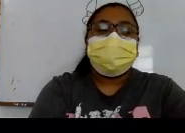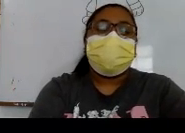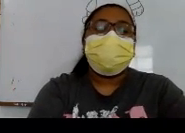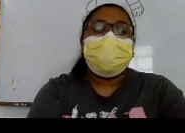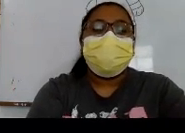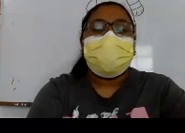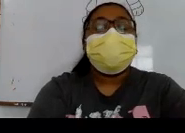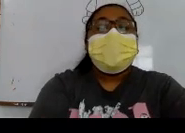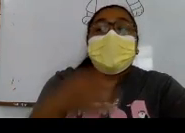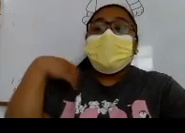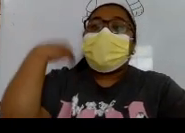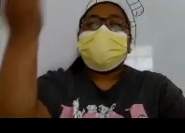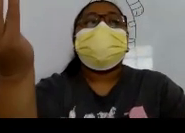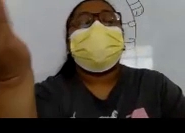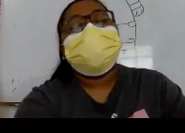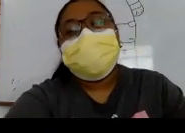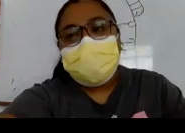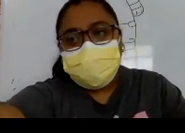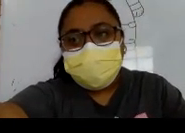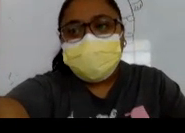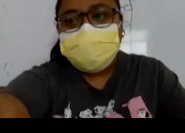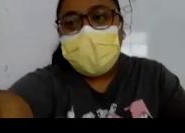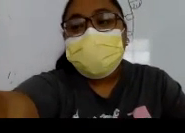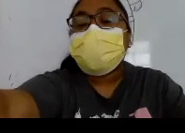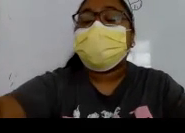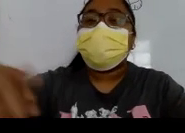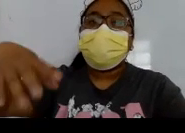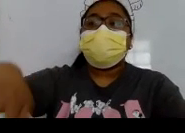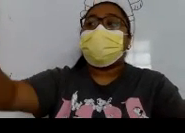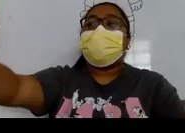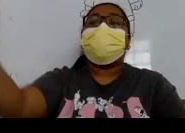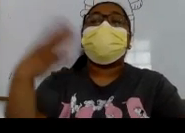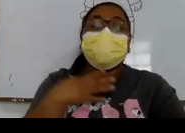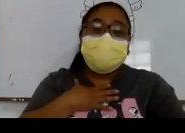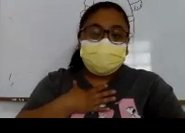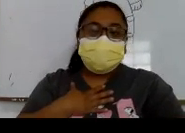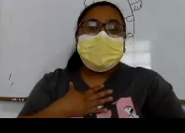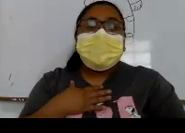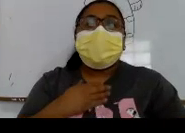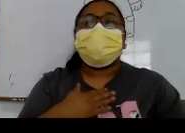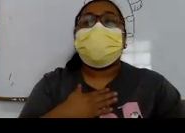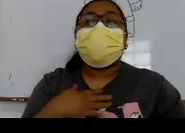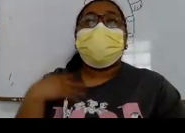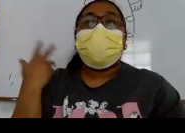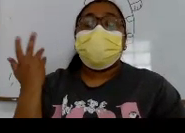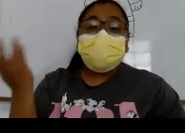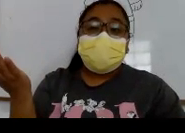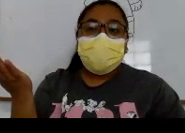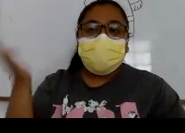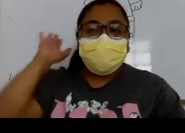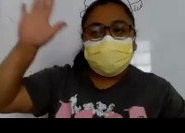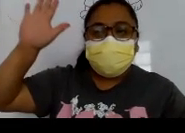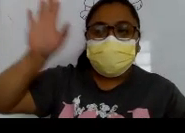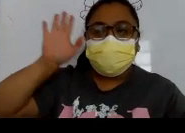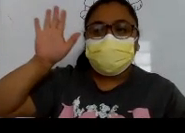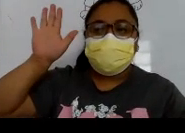Muy bien, muy bien, muy bien. Fíjense chicos que hablando acerca de las partes del cuerpo, por ejemplo, nosotros escuchamos la palabra, ¿dónde está